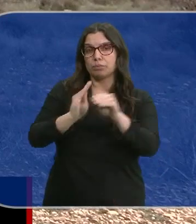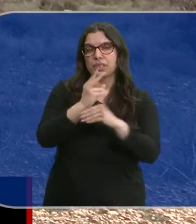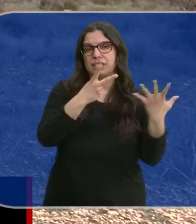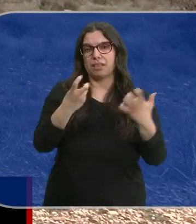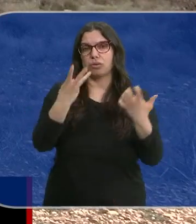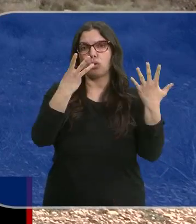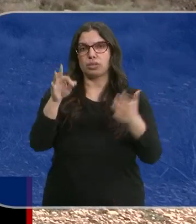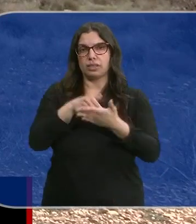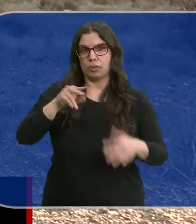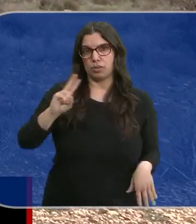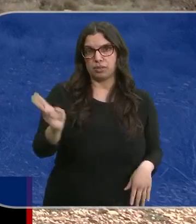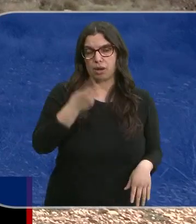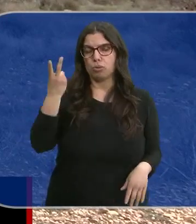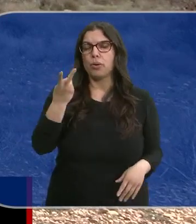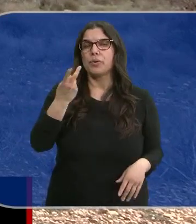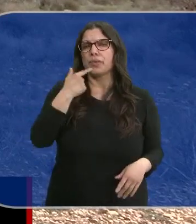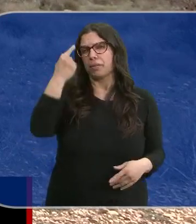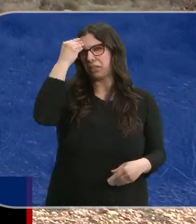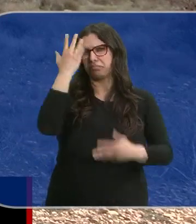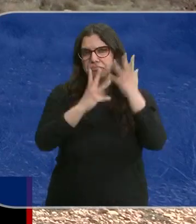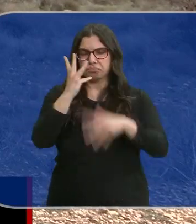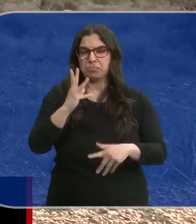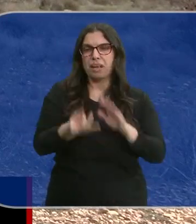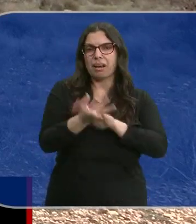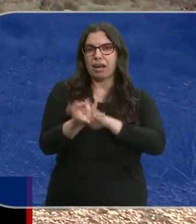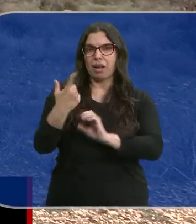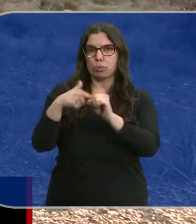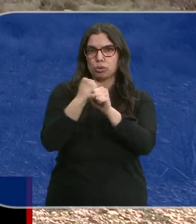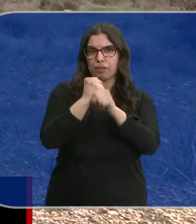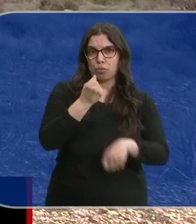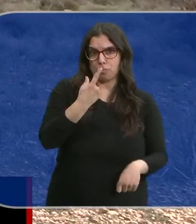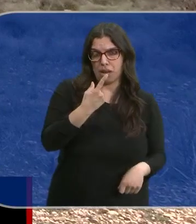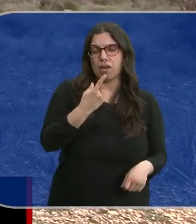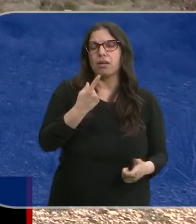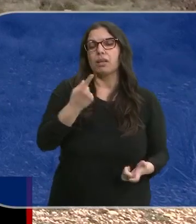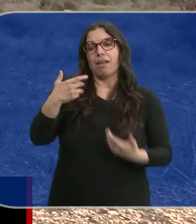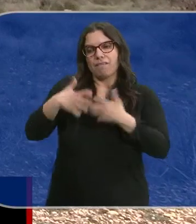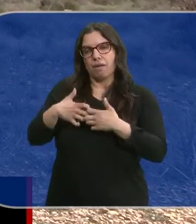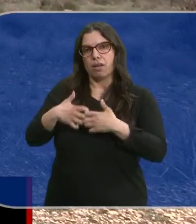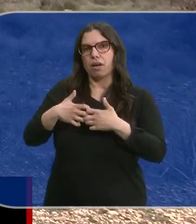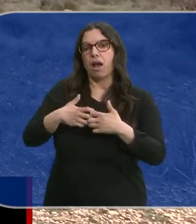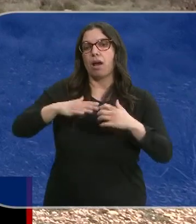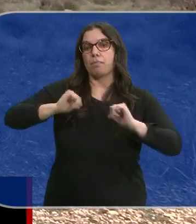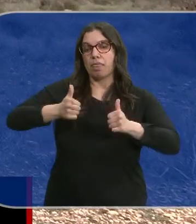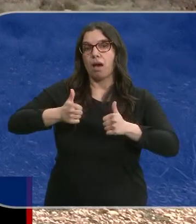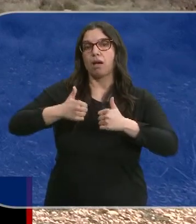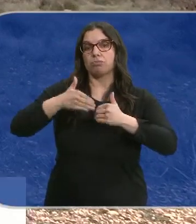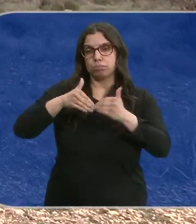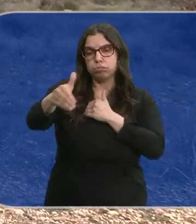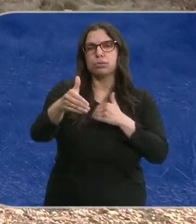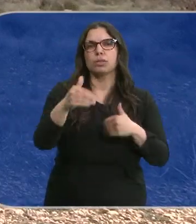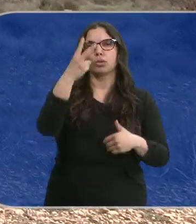780 millones de euros. estima que se crearán hasta mil puestos de trabajo y que esa planta podrá estar operativa en 2028.